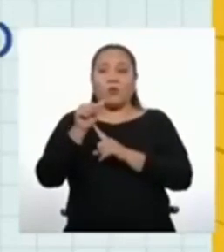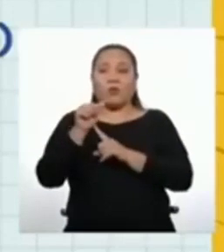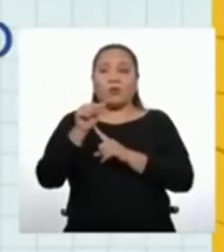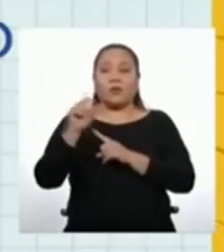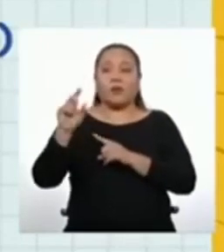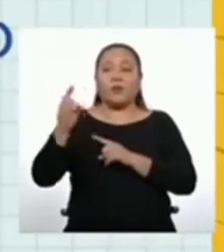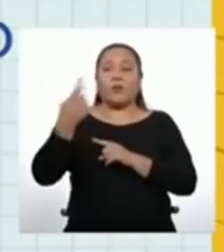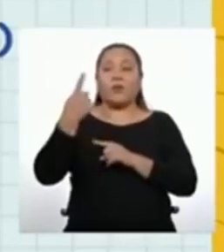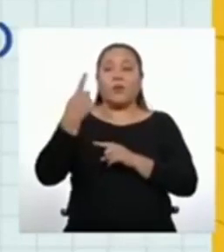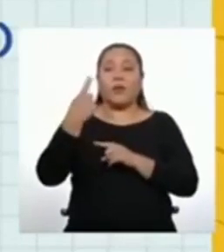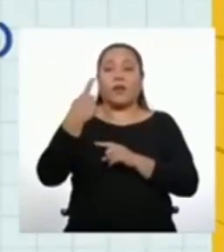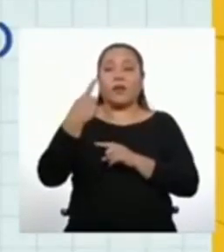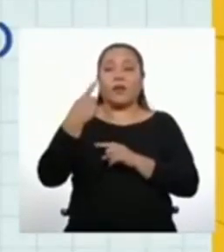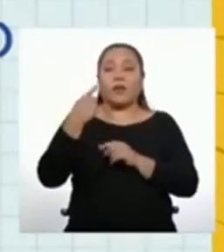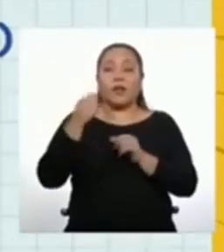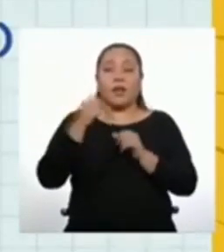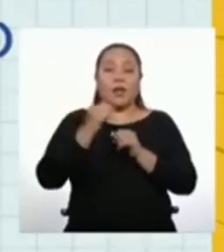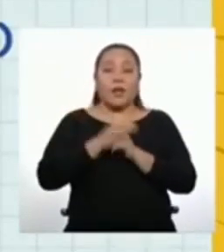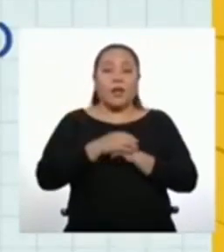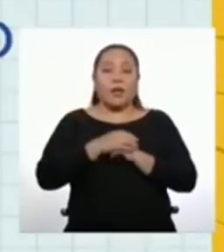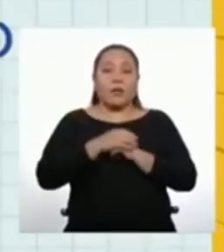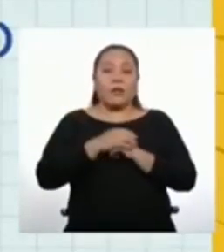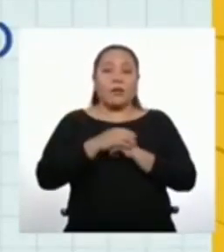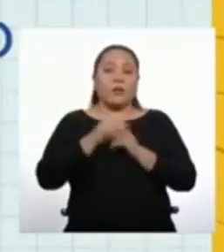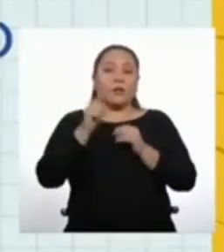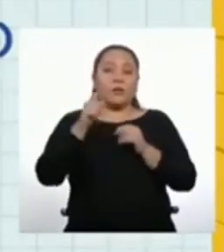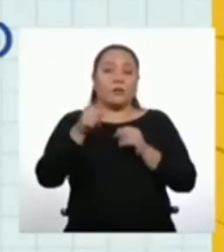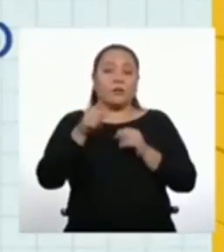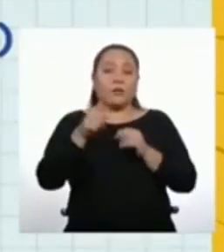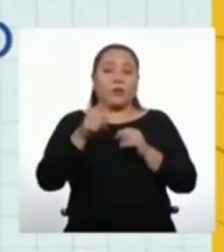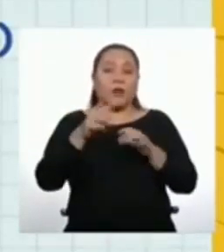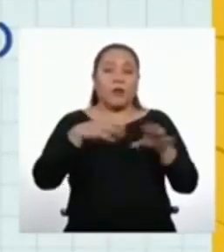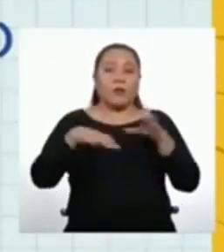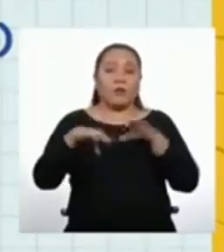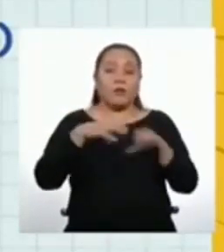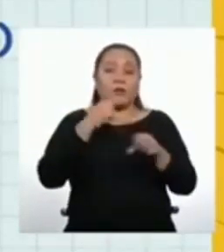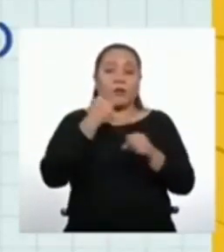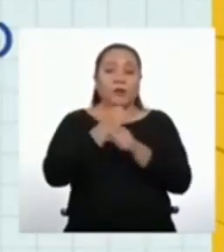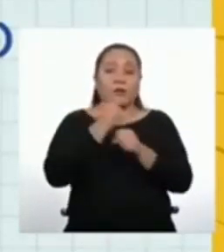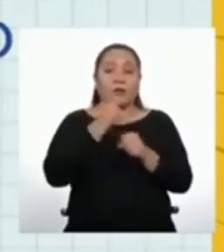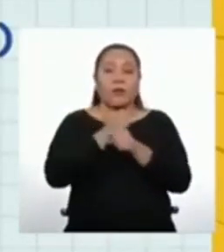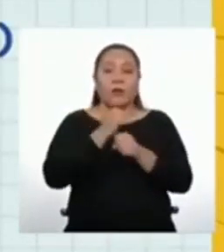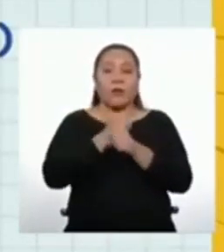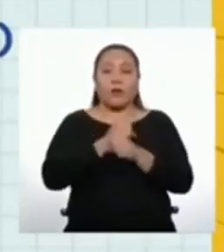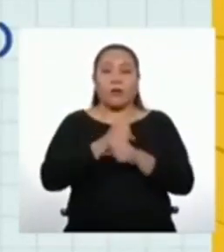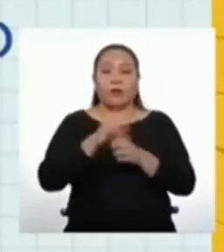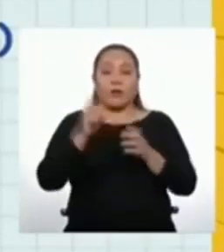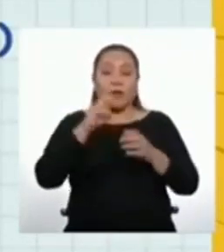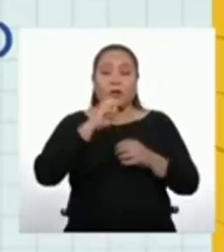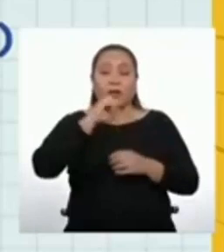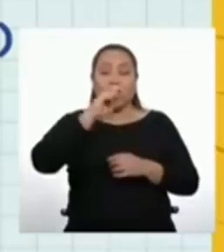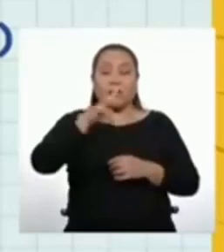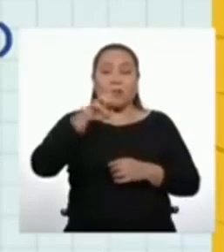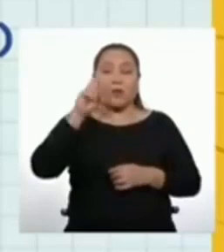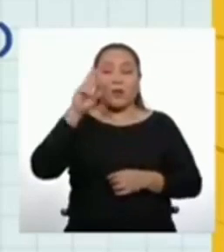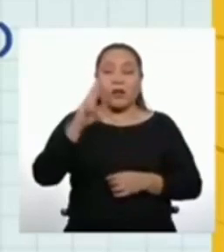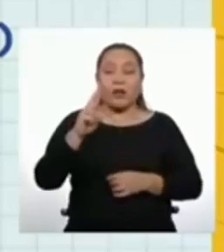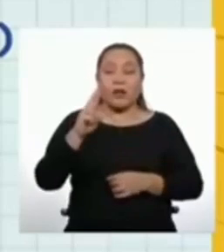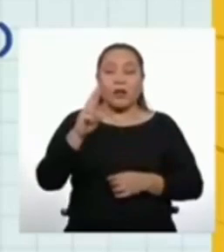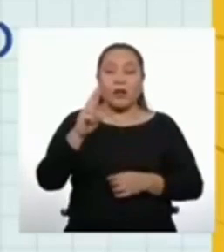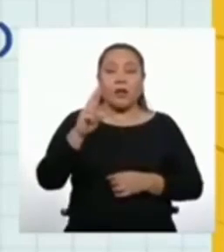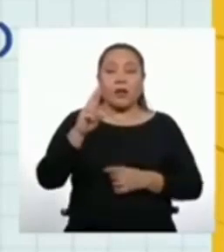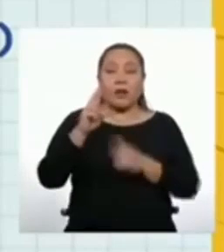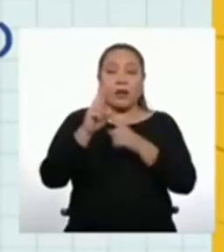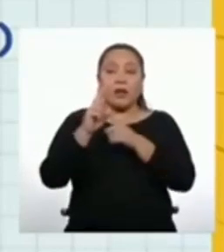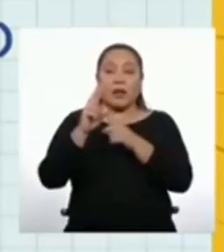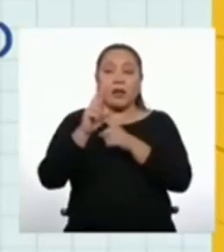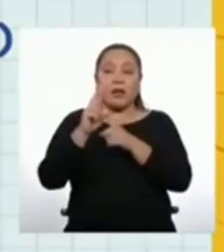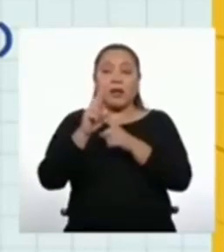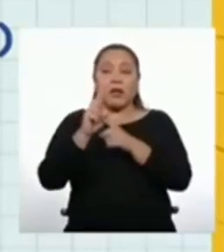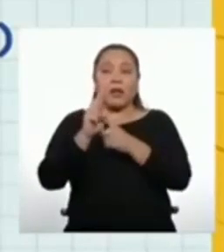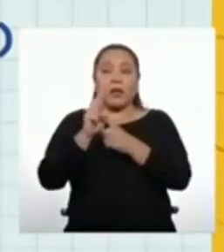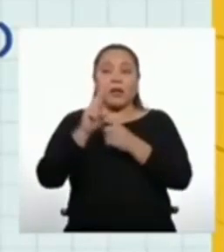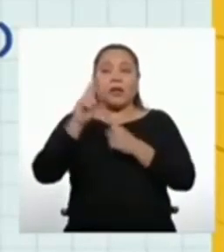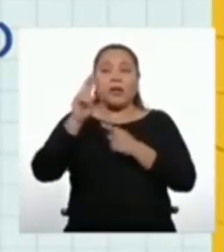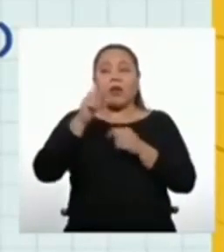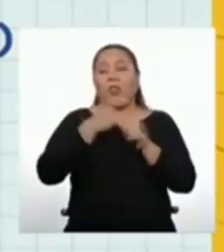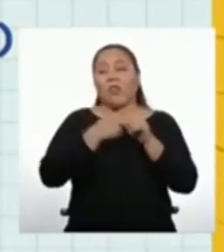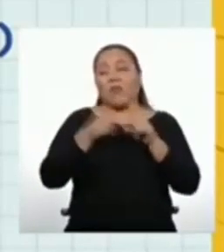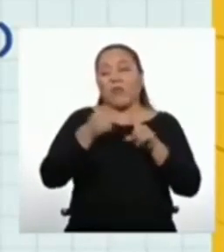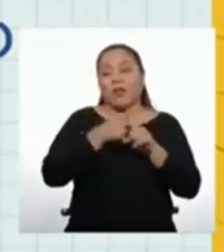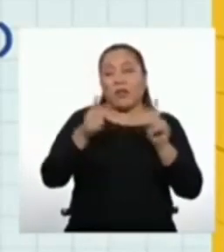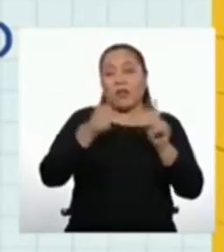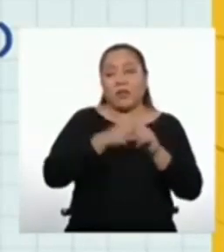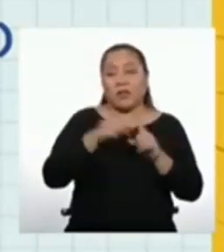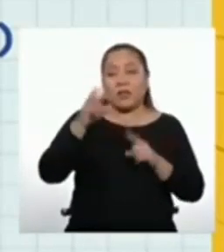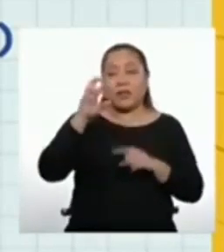progresión que vamos a trabajar. Y como mencionamos previamente, la r significa la razón aritmética o la diferencia entre